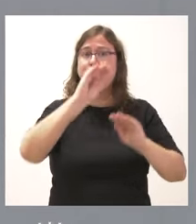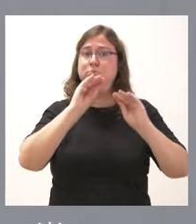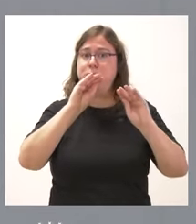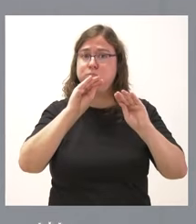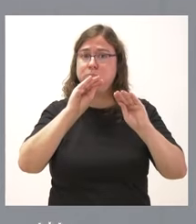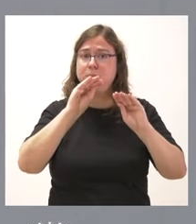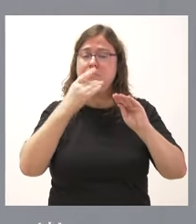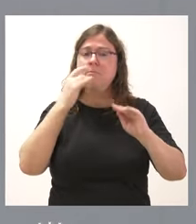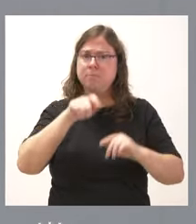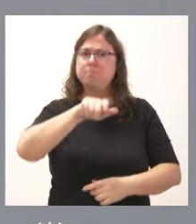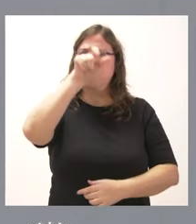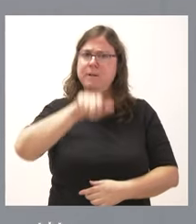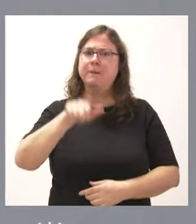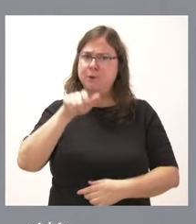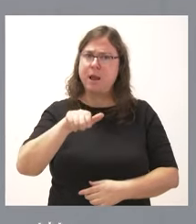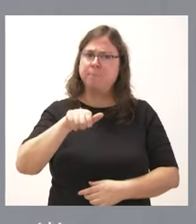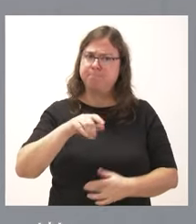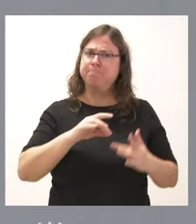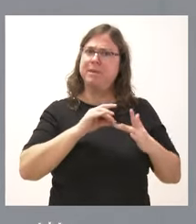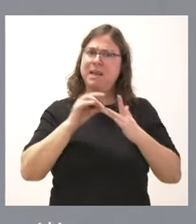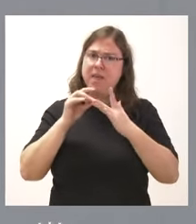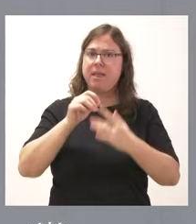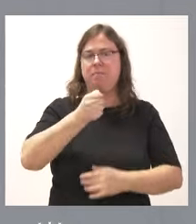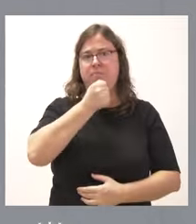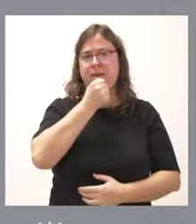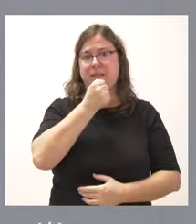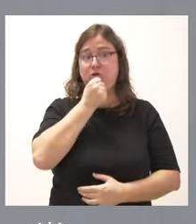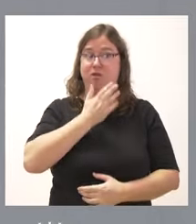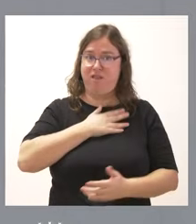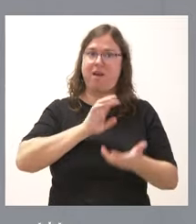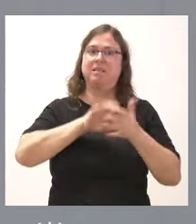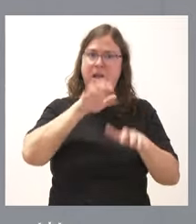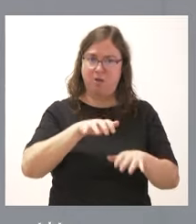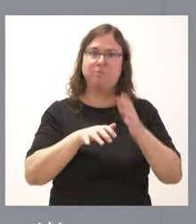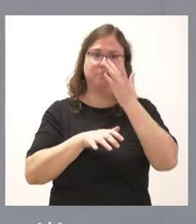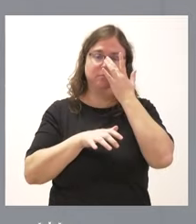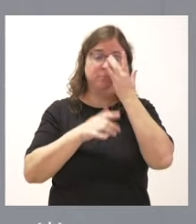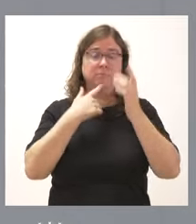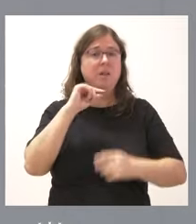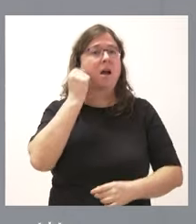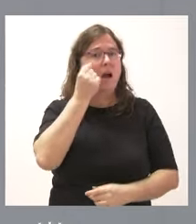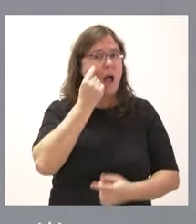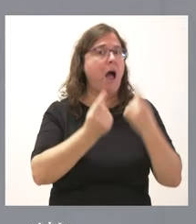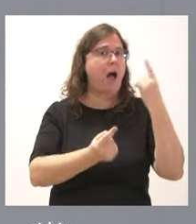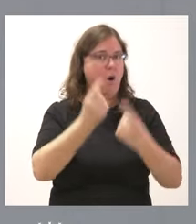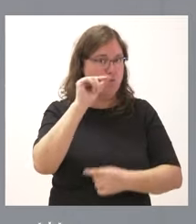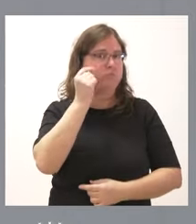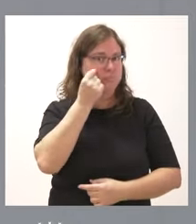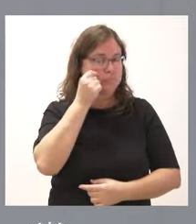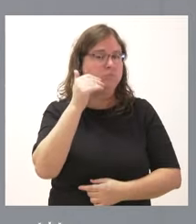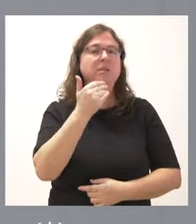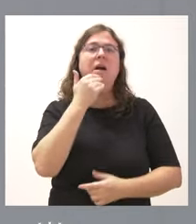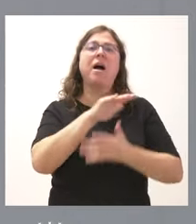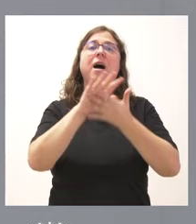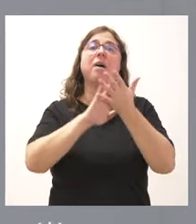destacados dirigentes socialistas de Castilla y León. Habrá no leído usted alguno de ellos que hablaba de que